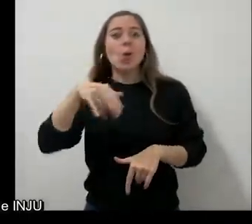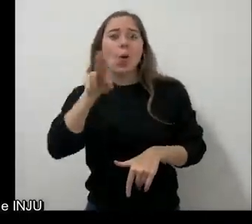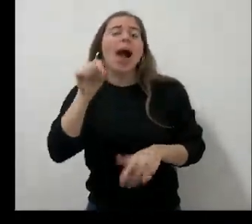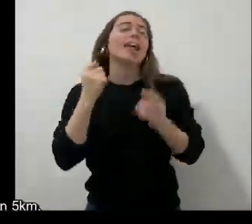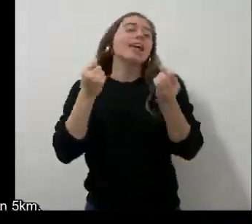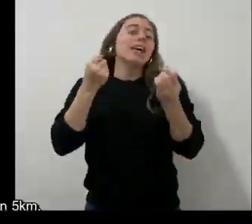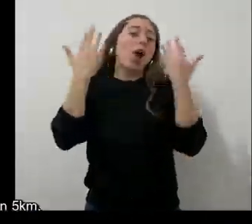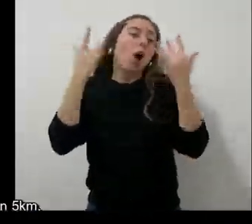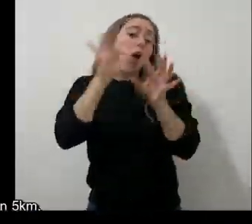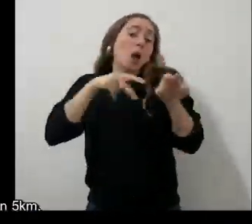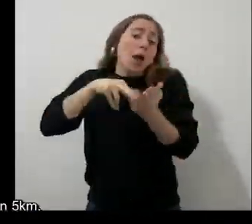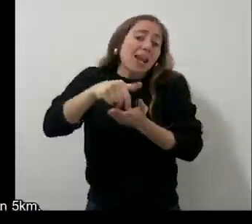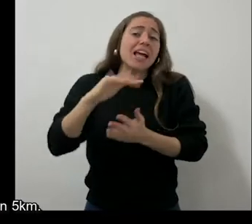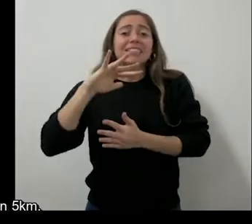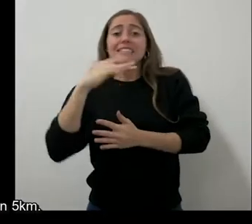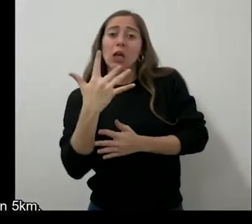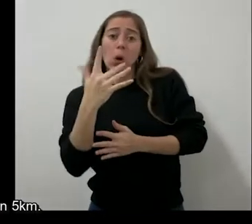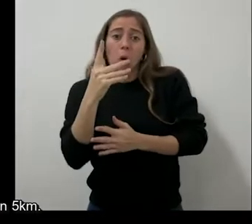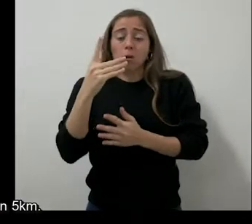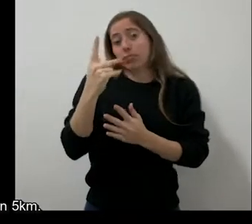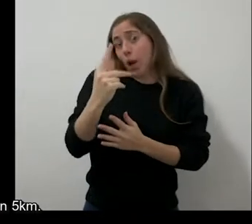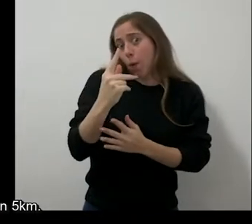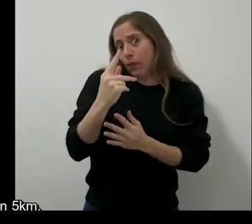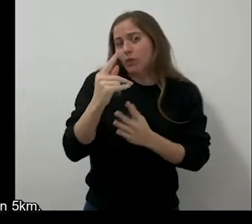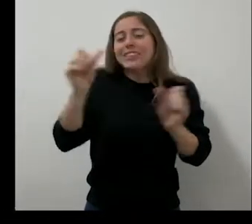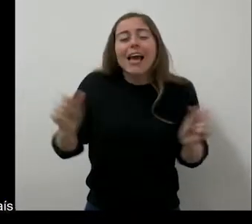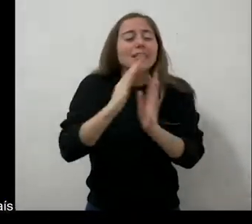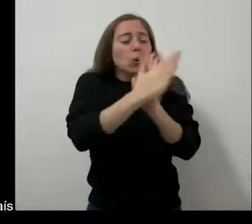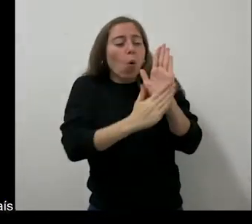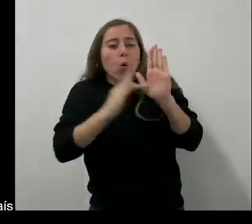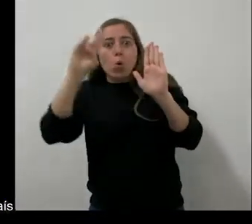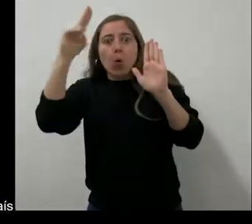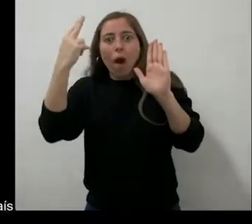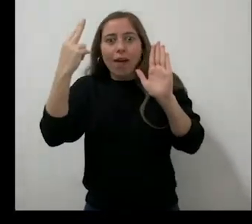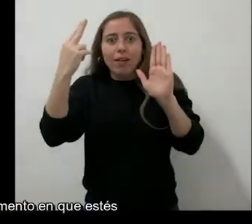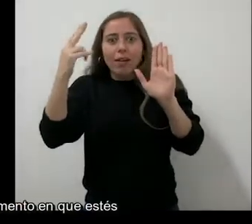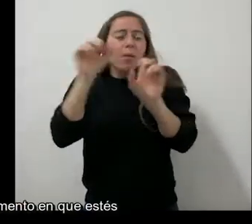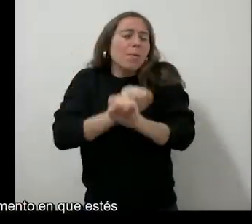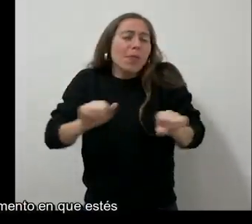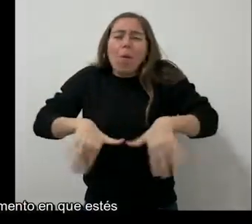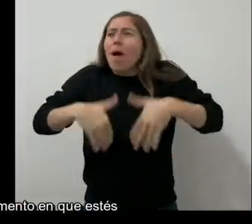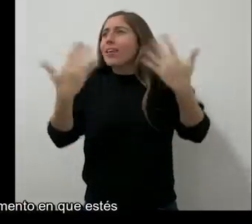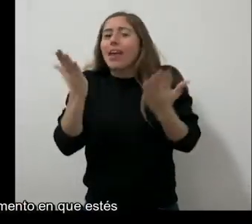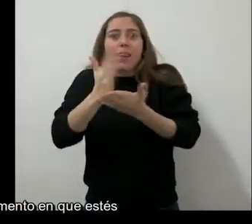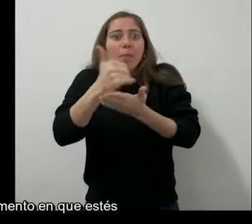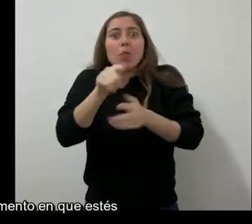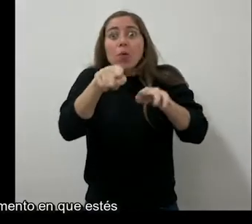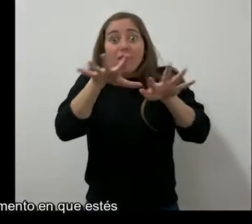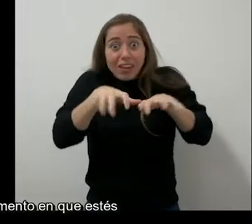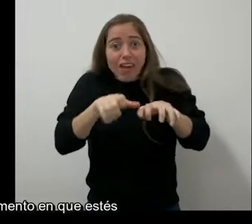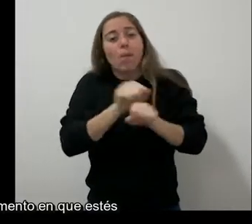kilómetros. Se hace en todo el país, así que podés participar en el departamento en que estés.